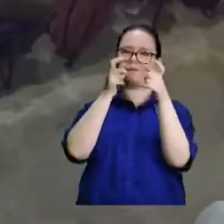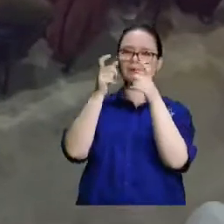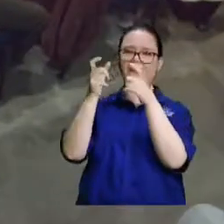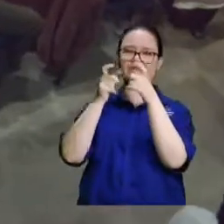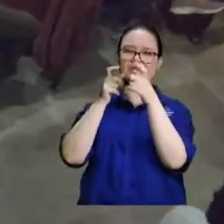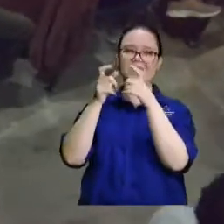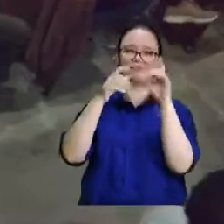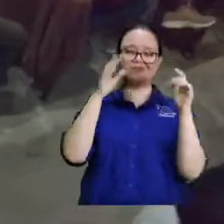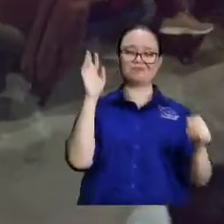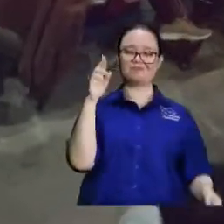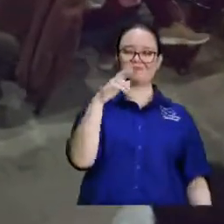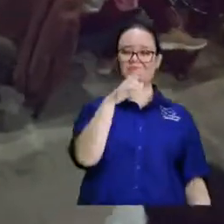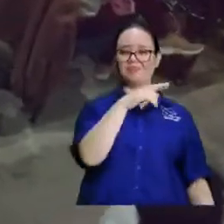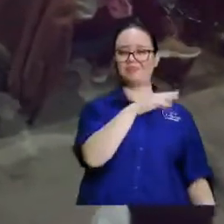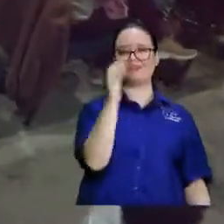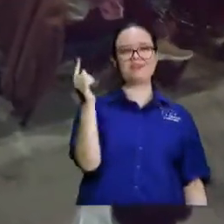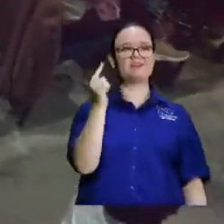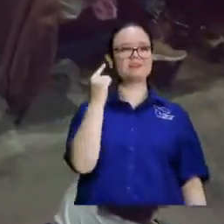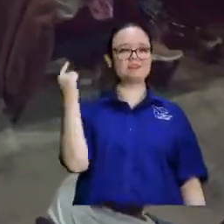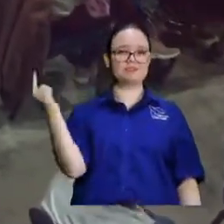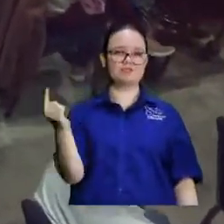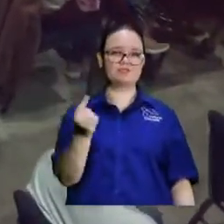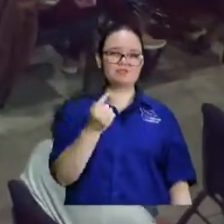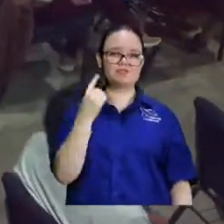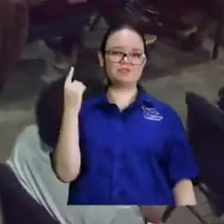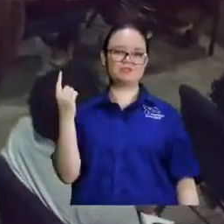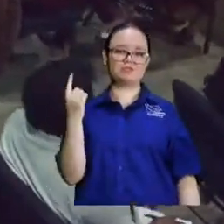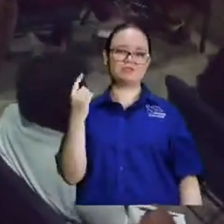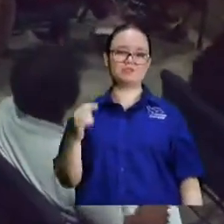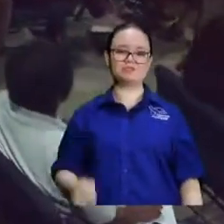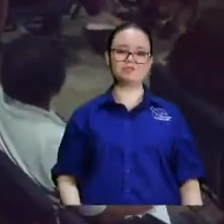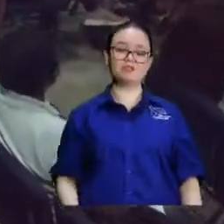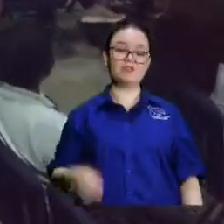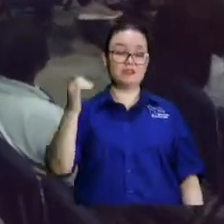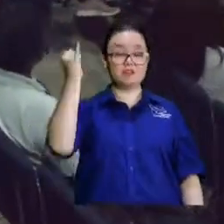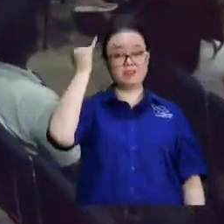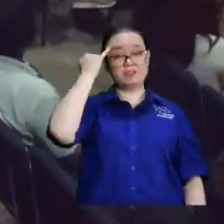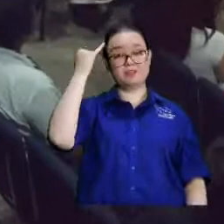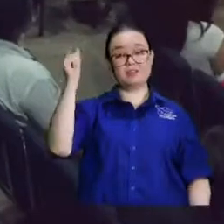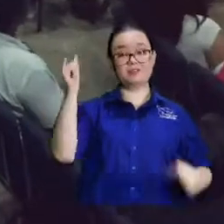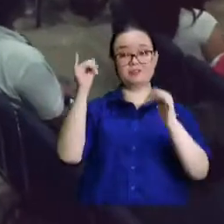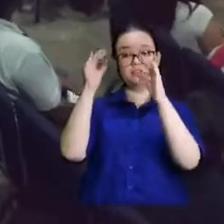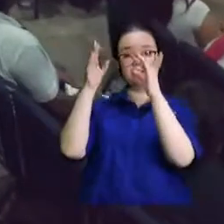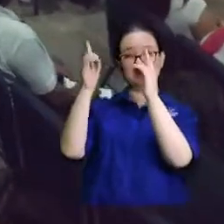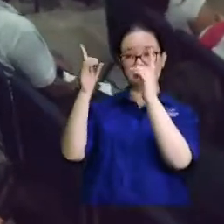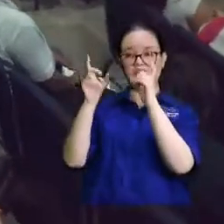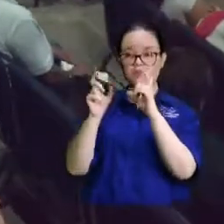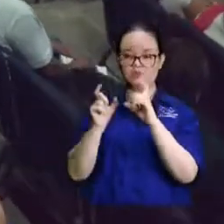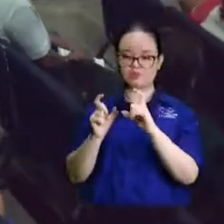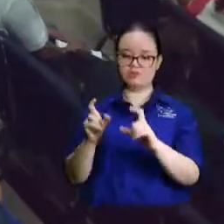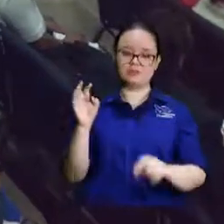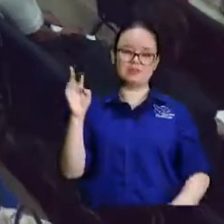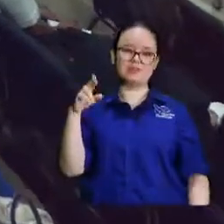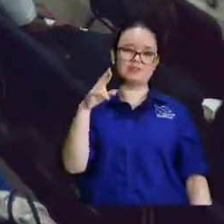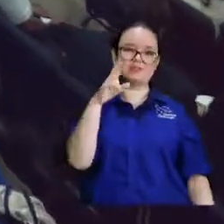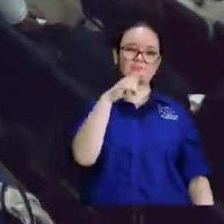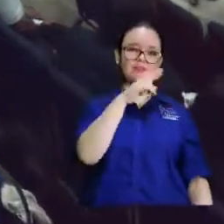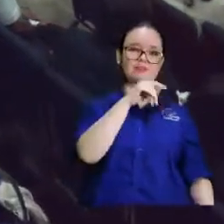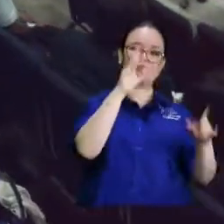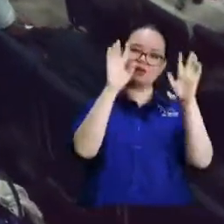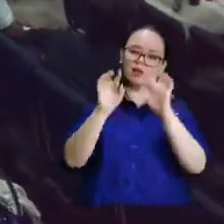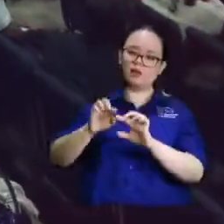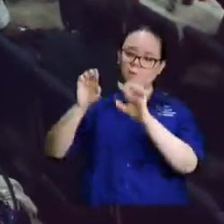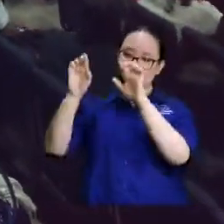los Anakim los reptilianos los terraplanistas doctrinas extrañas de gente que